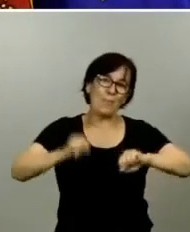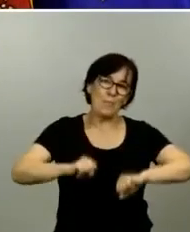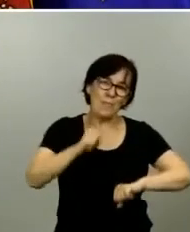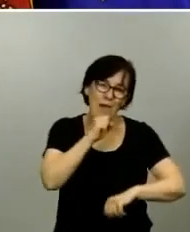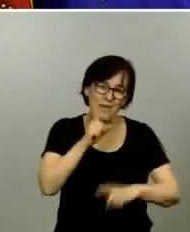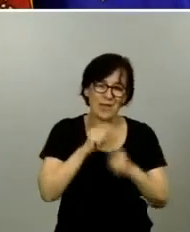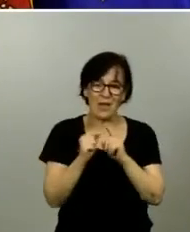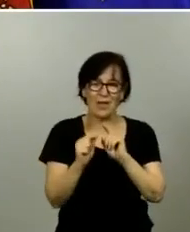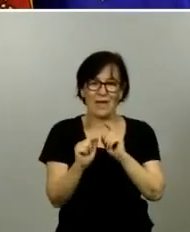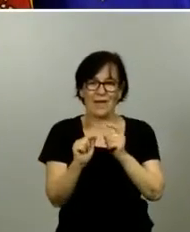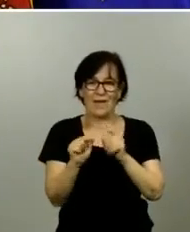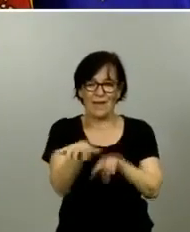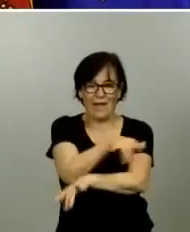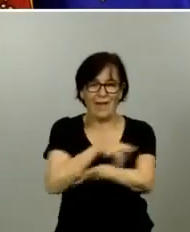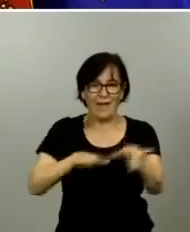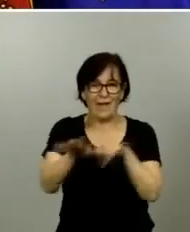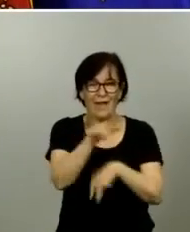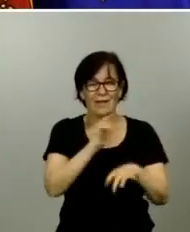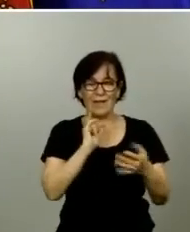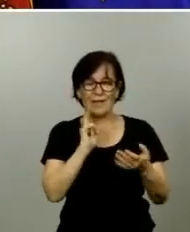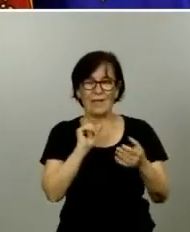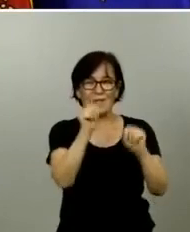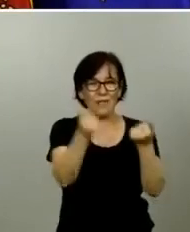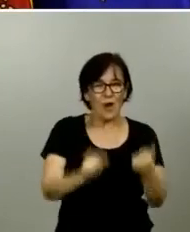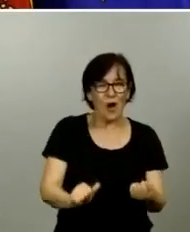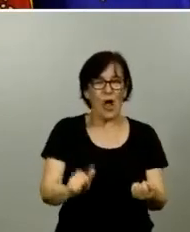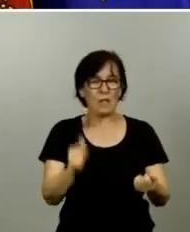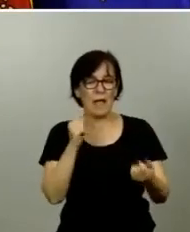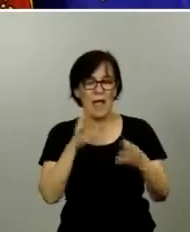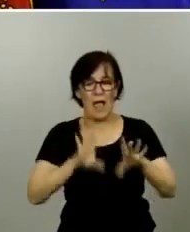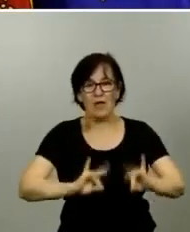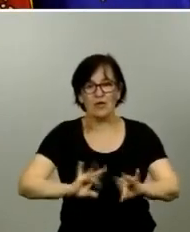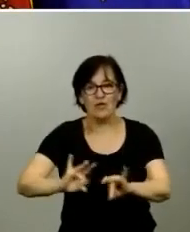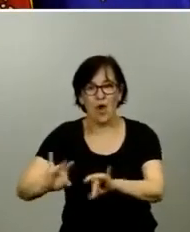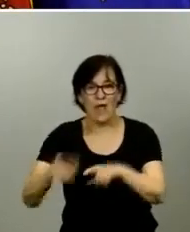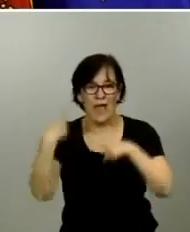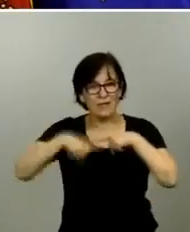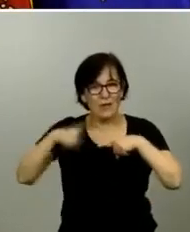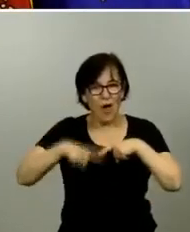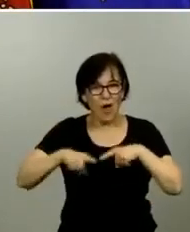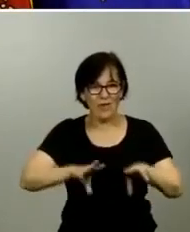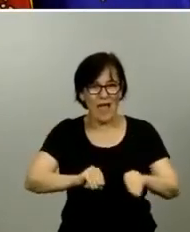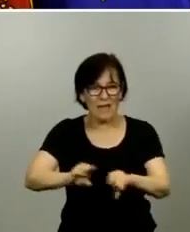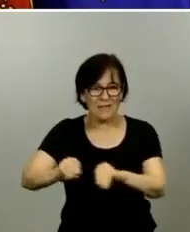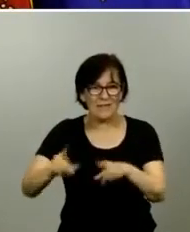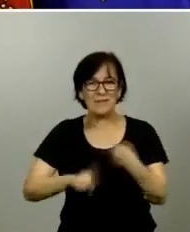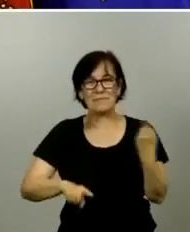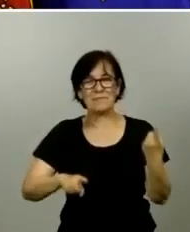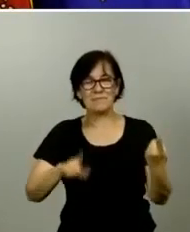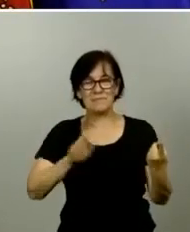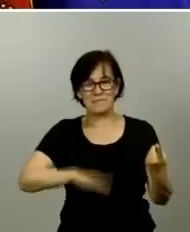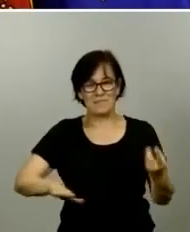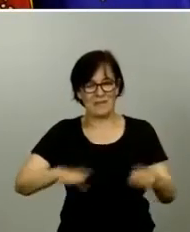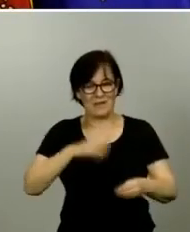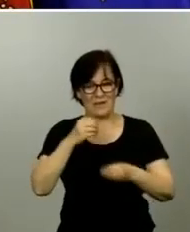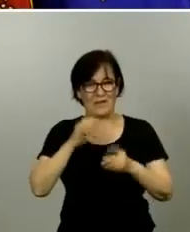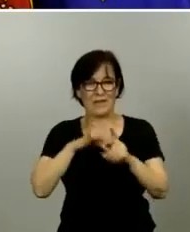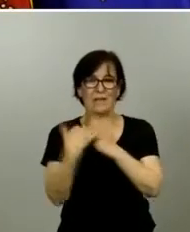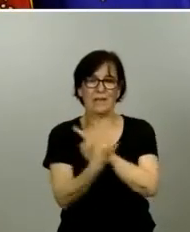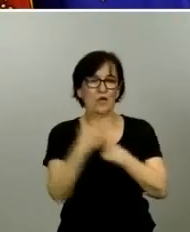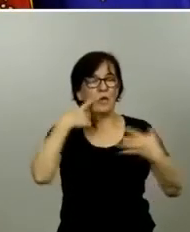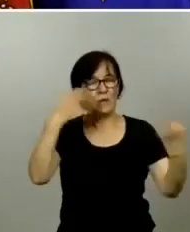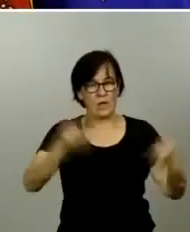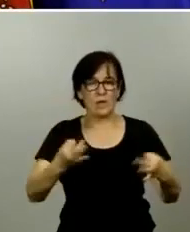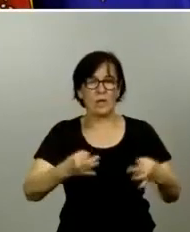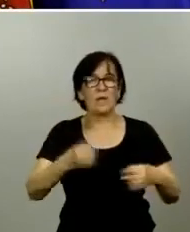la forma de relacionarse la forma de manipular los objetos y de generar situaciones de riesgo es